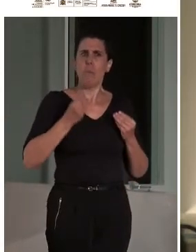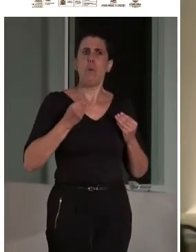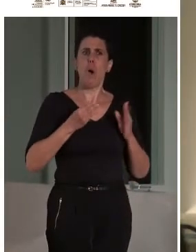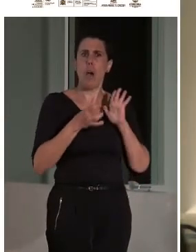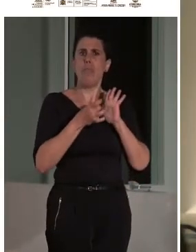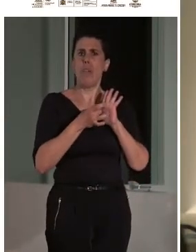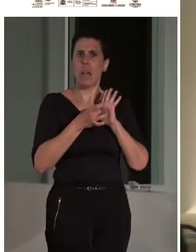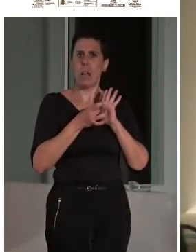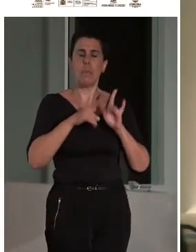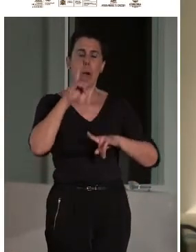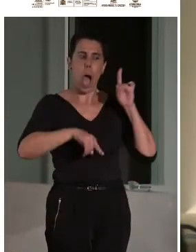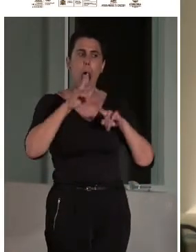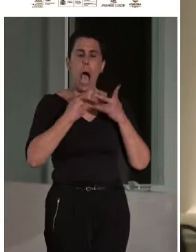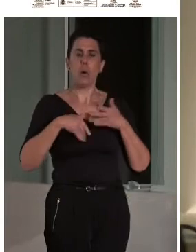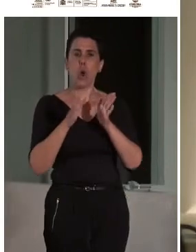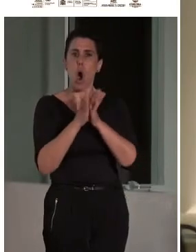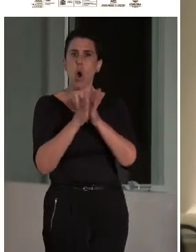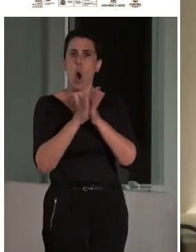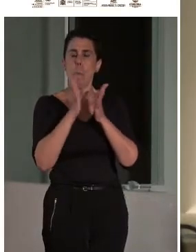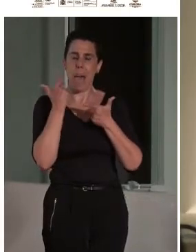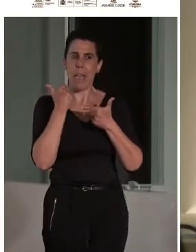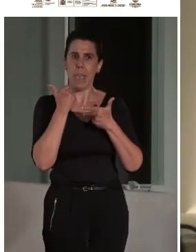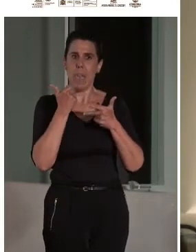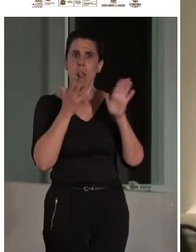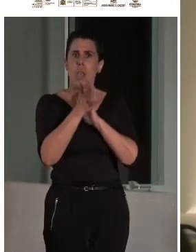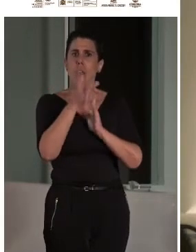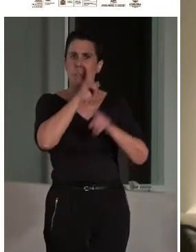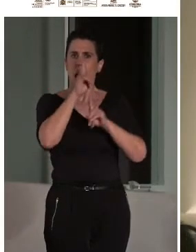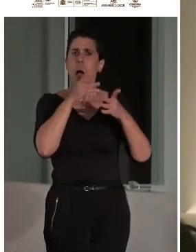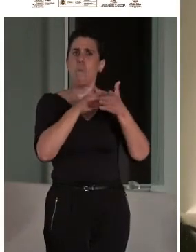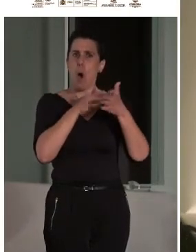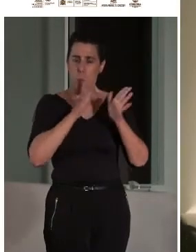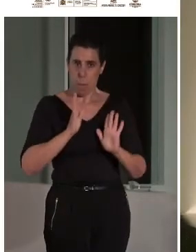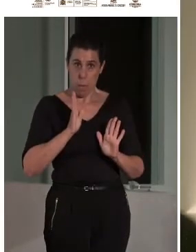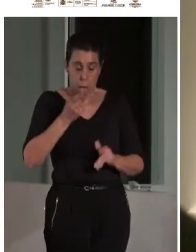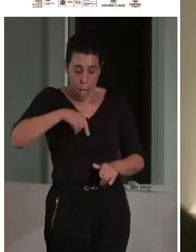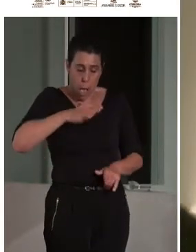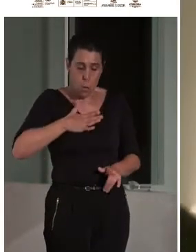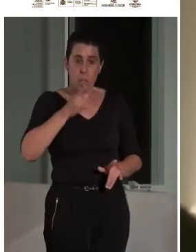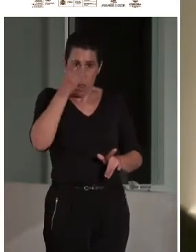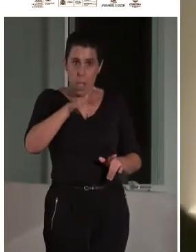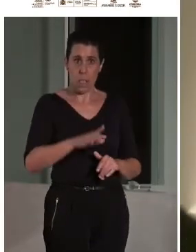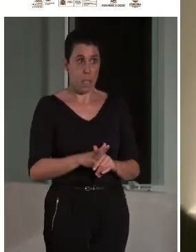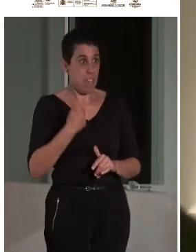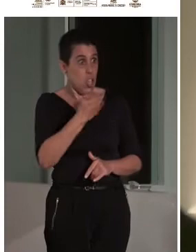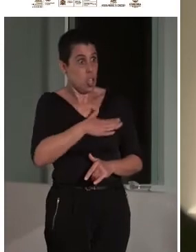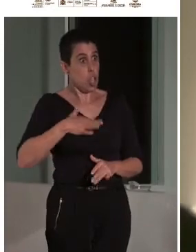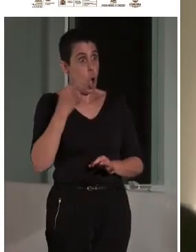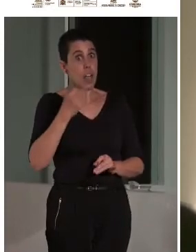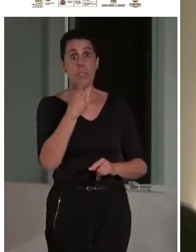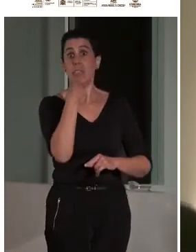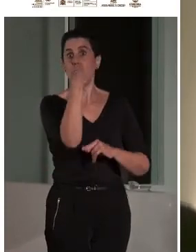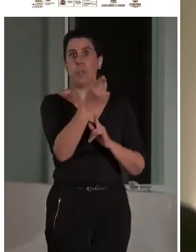obstáculo. En todas las profesiones. En todas, en la nuestra también. Entonces, lo tengo que decir y no